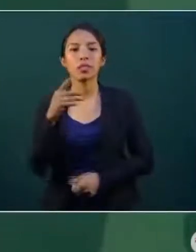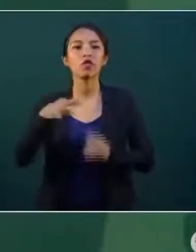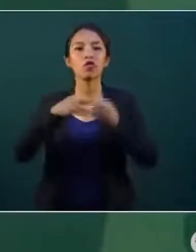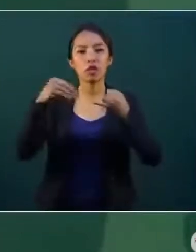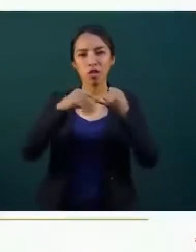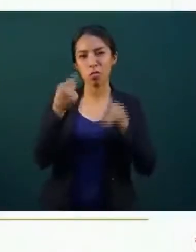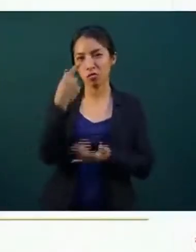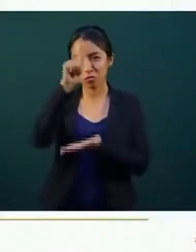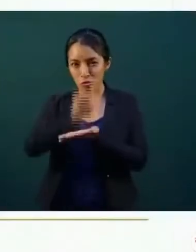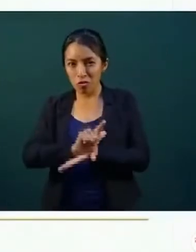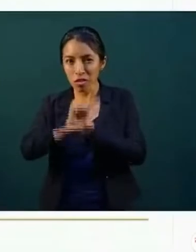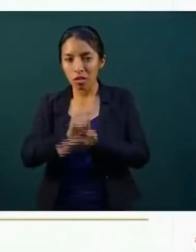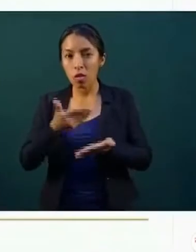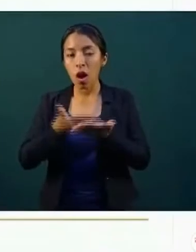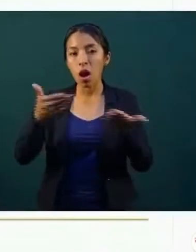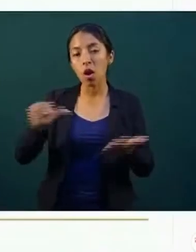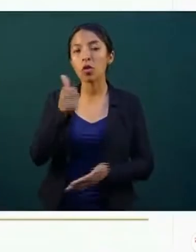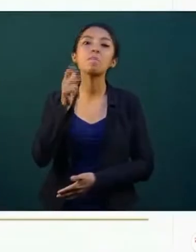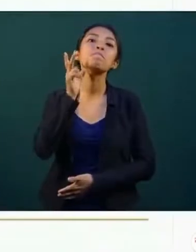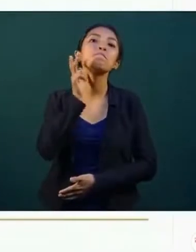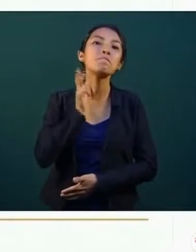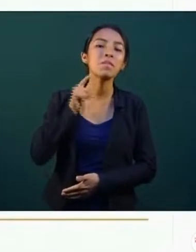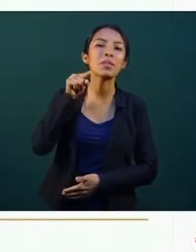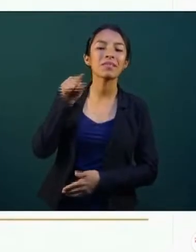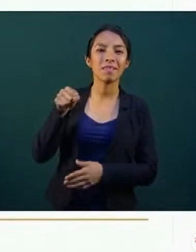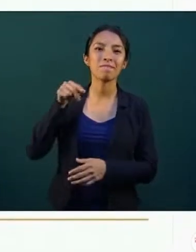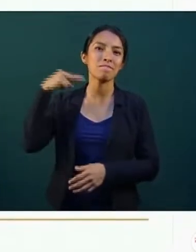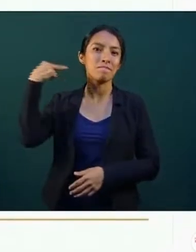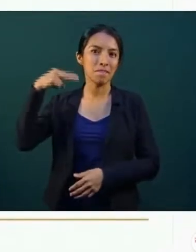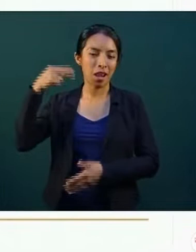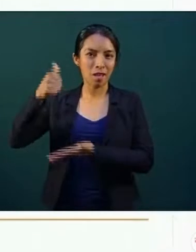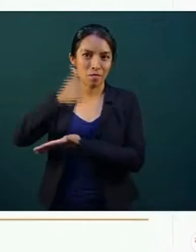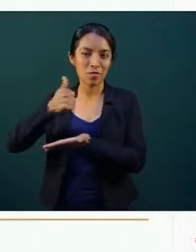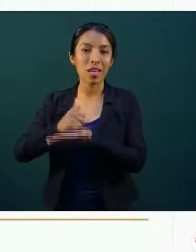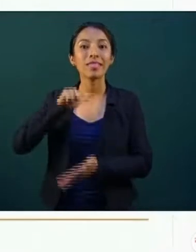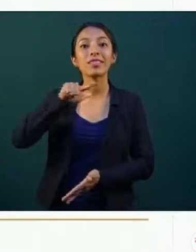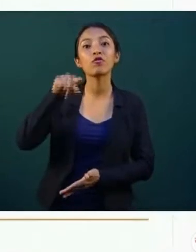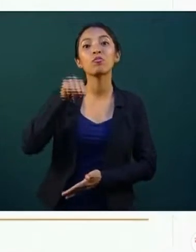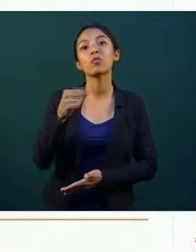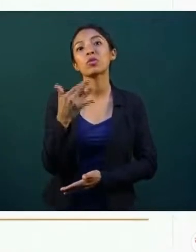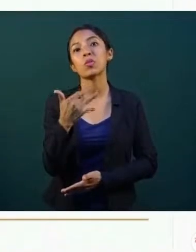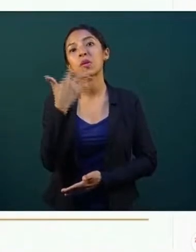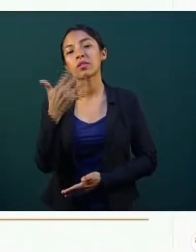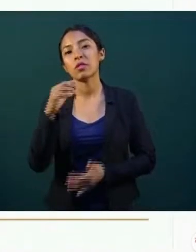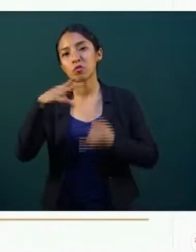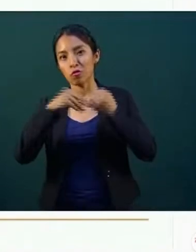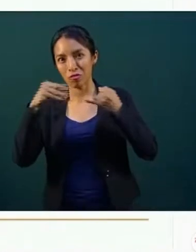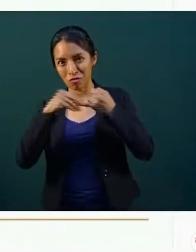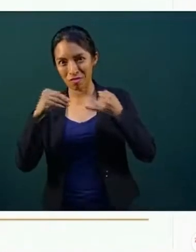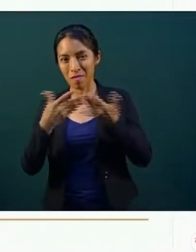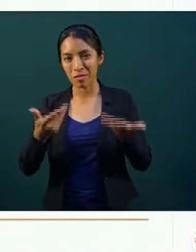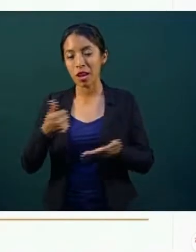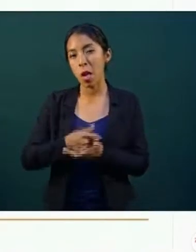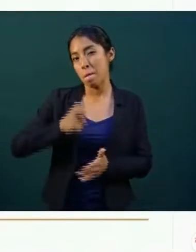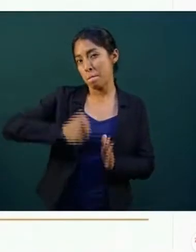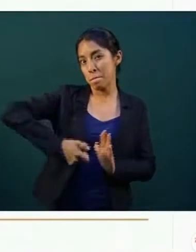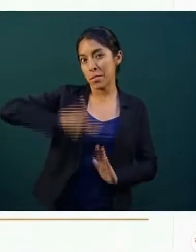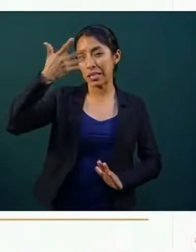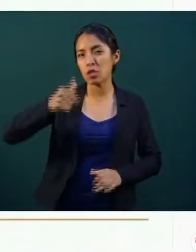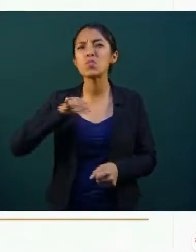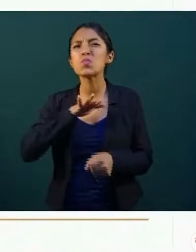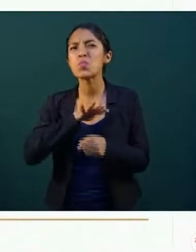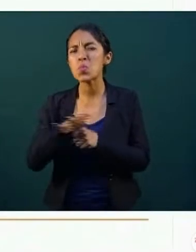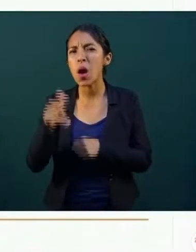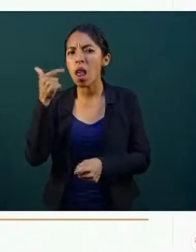por litro, y con la franquicia Pemex, en Veracruz, Veracruz, en 18 pesos con 55 centavos. Las más caras se